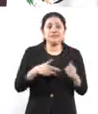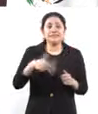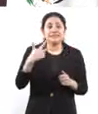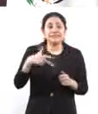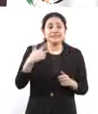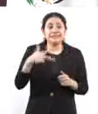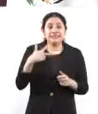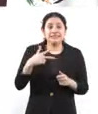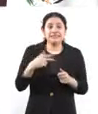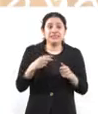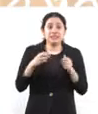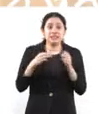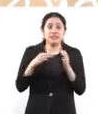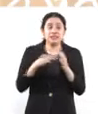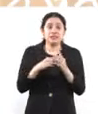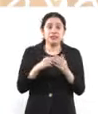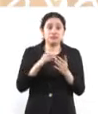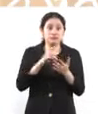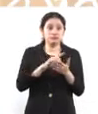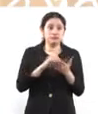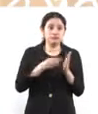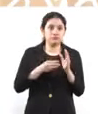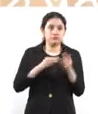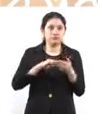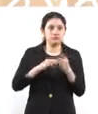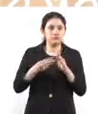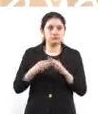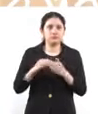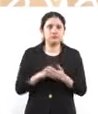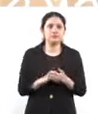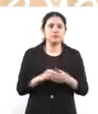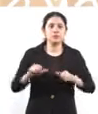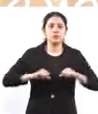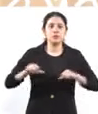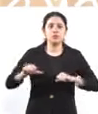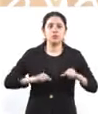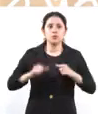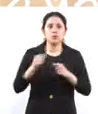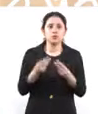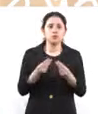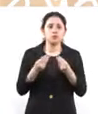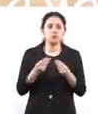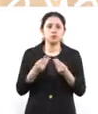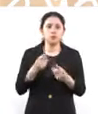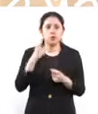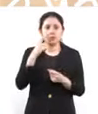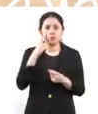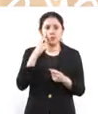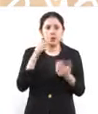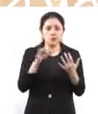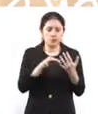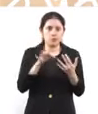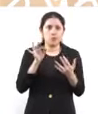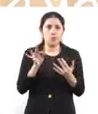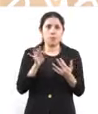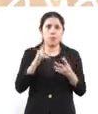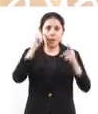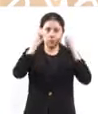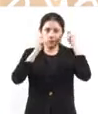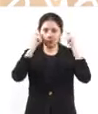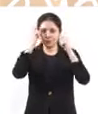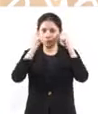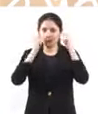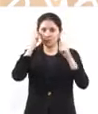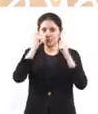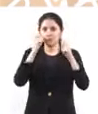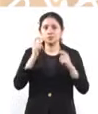actividades. Y aquí quisiera resaltar la parte que va hacia el turista. Claro que la mayoría es